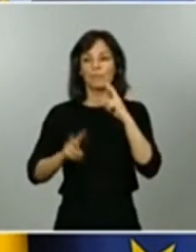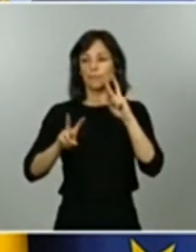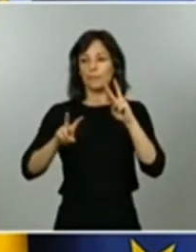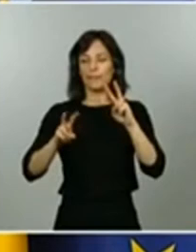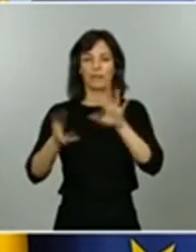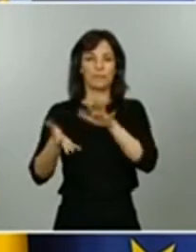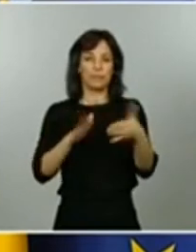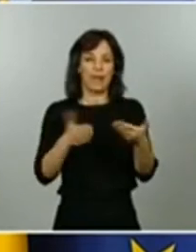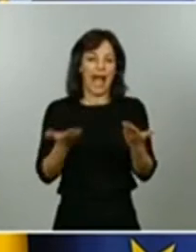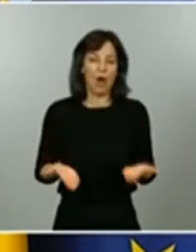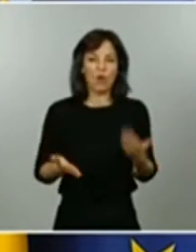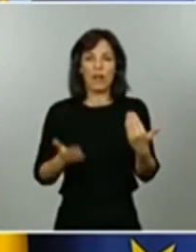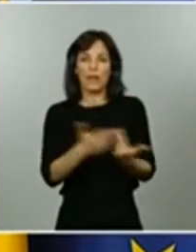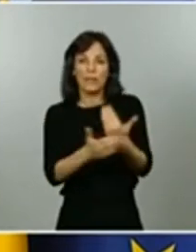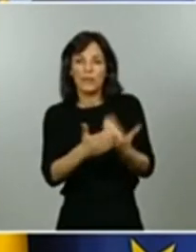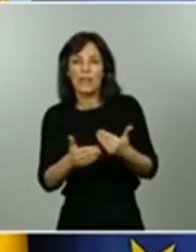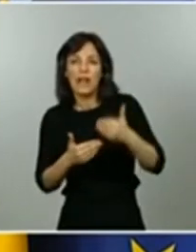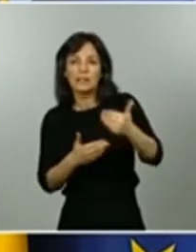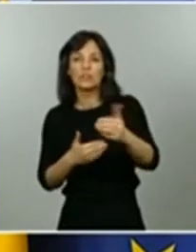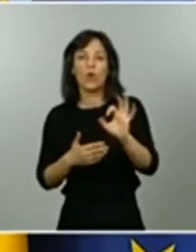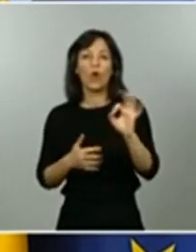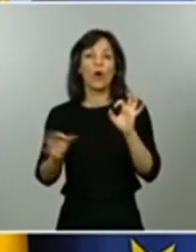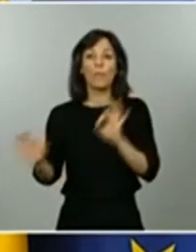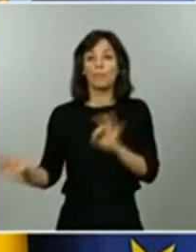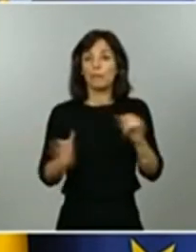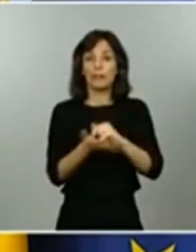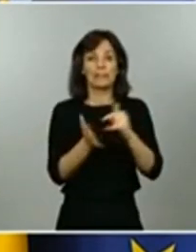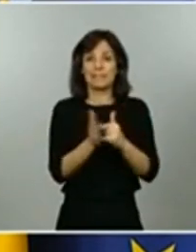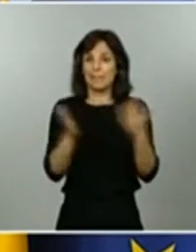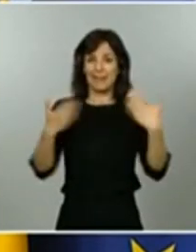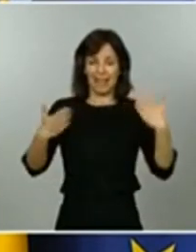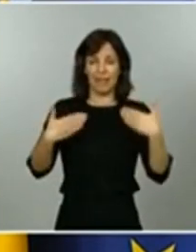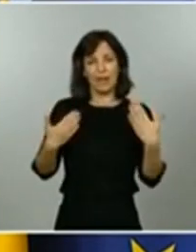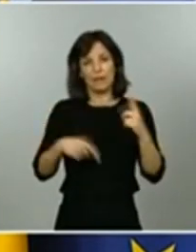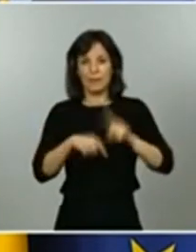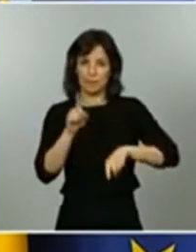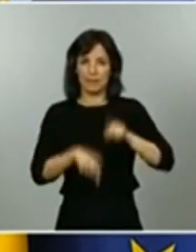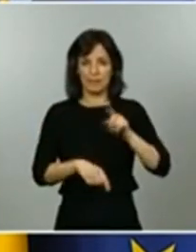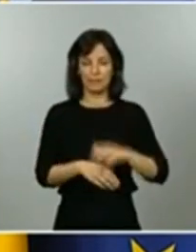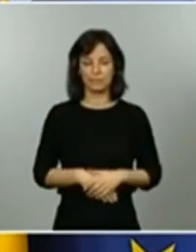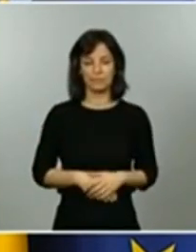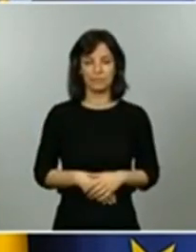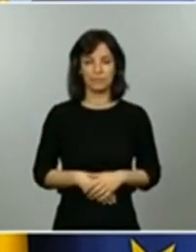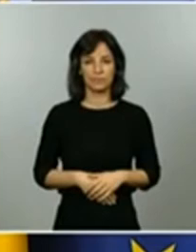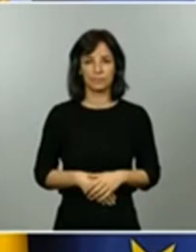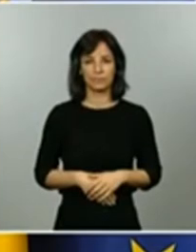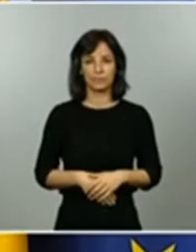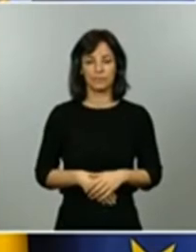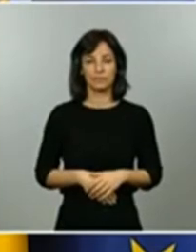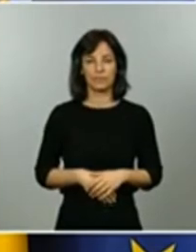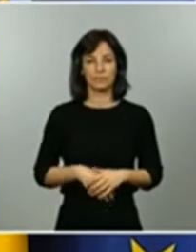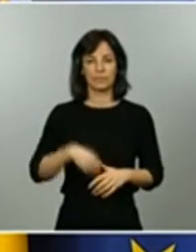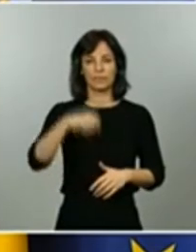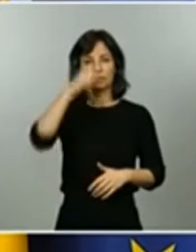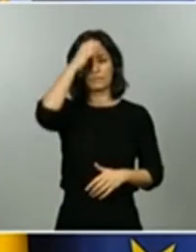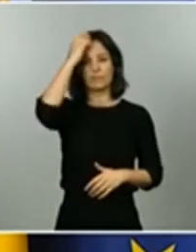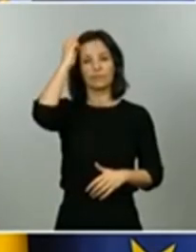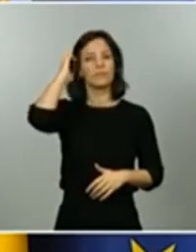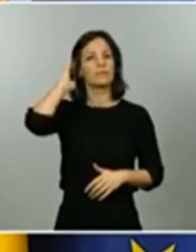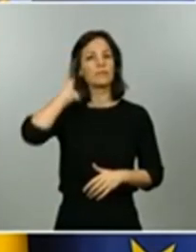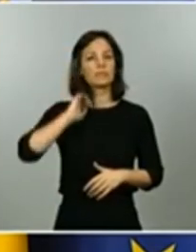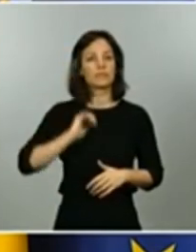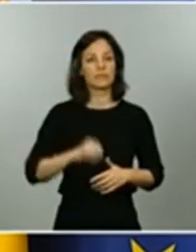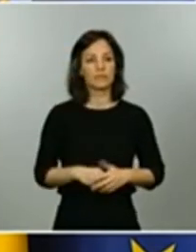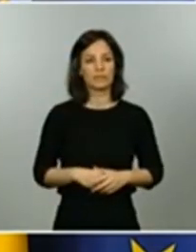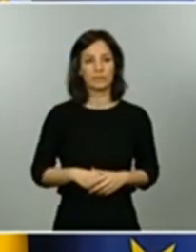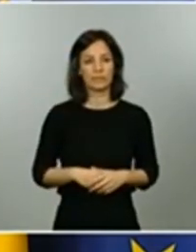o no tener preparado el sistema de implementación. Además se tienen que incorporar todos los otros protocolos de acción